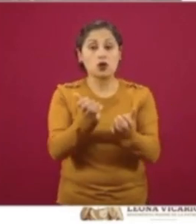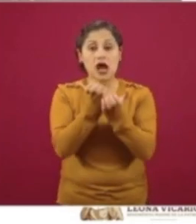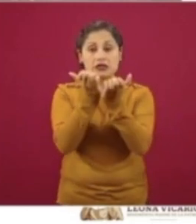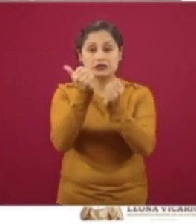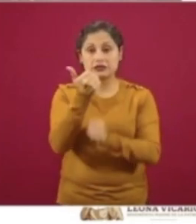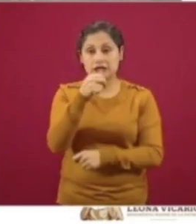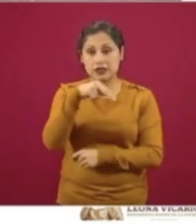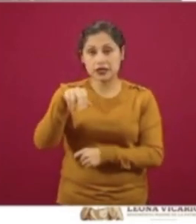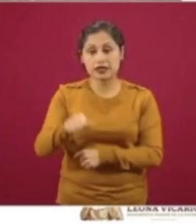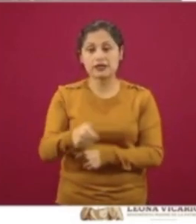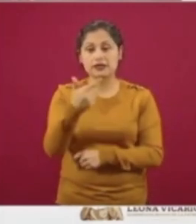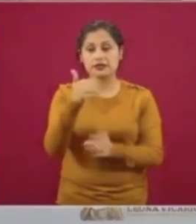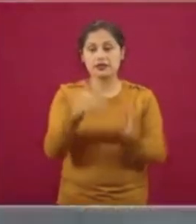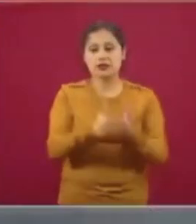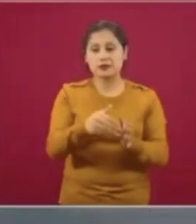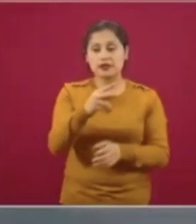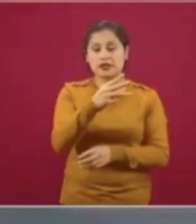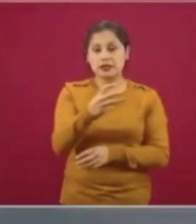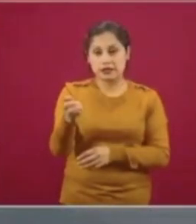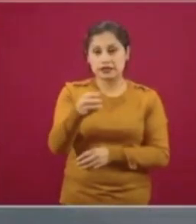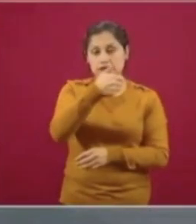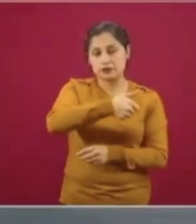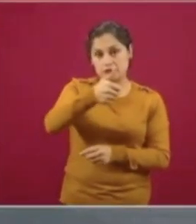trescientos pesos por productor. Adelante.